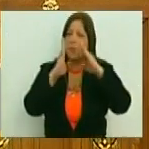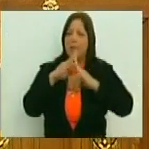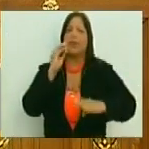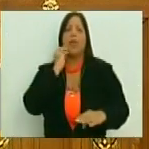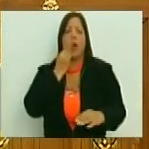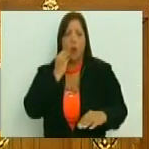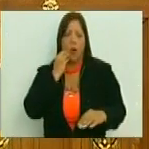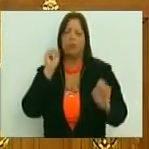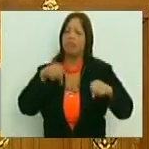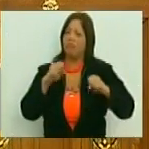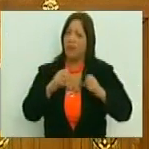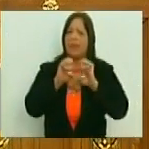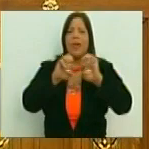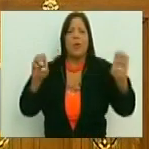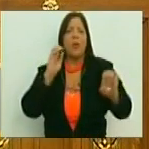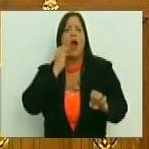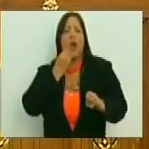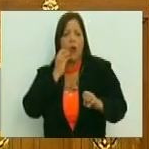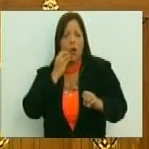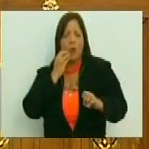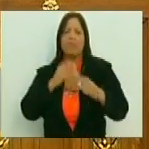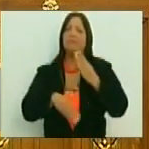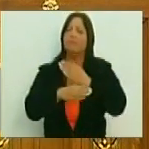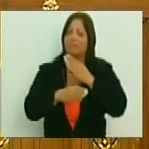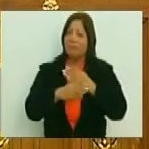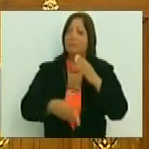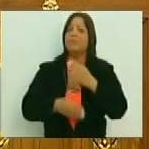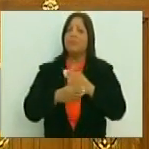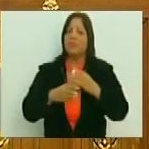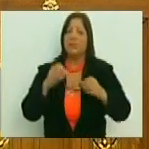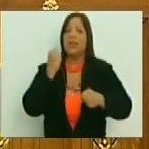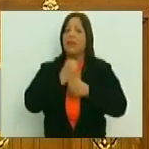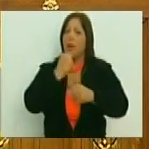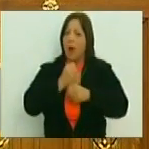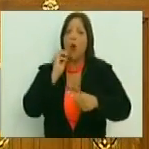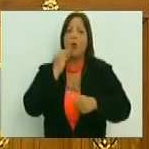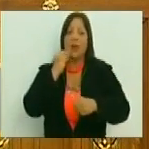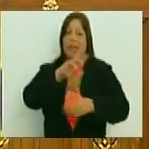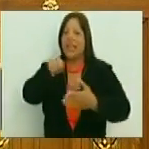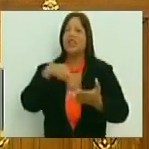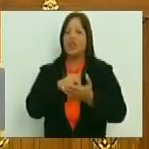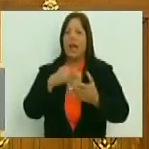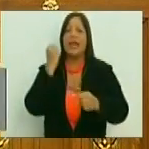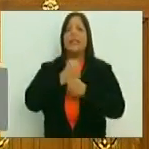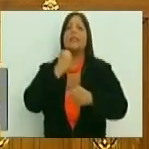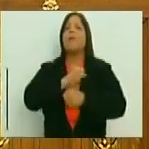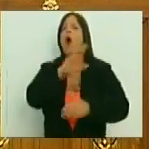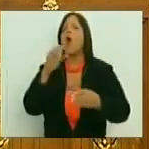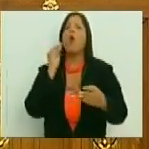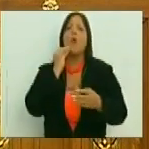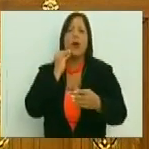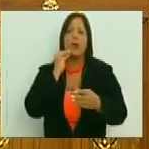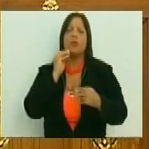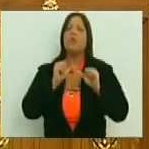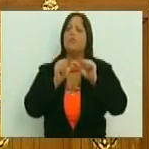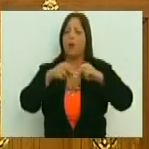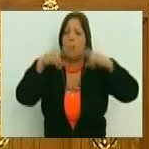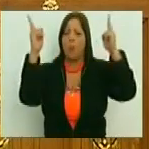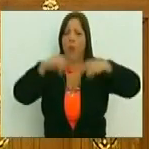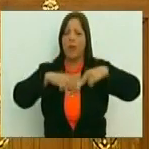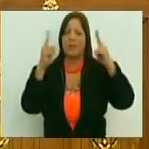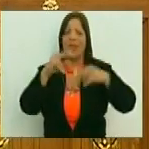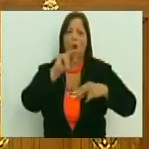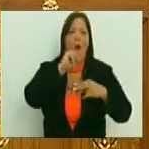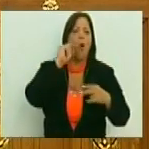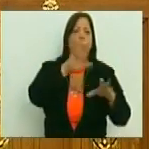joven, la educación del joven, que Chamba Juvenil se convierta en el Programa Nacional de Empleo para la Juventud y que sirva de puente entre el joven